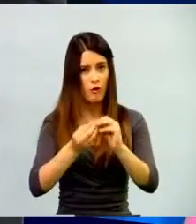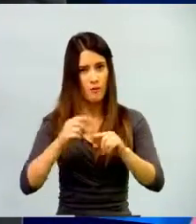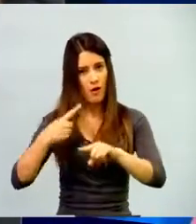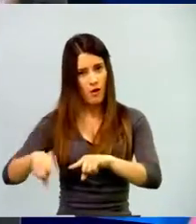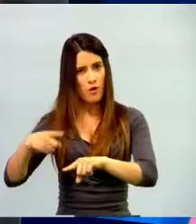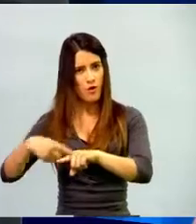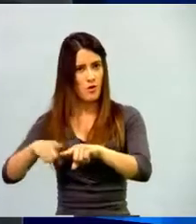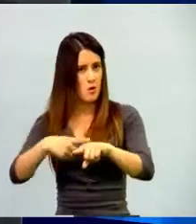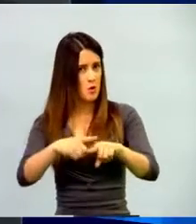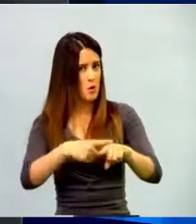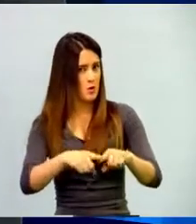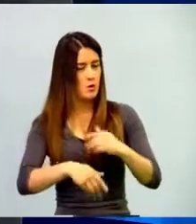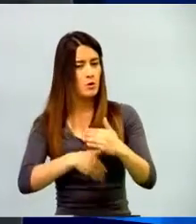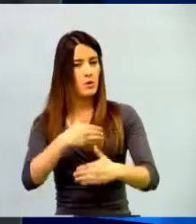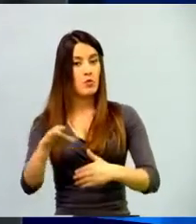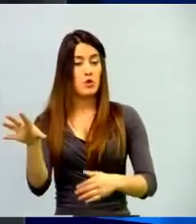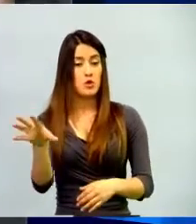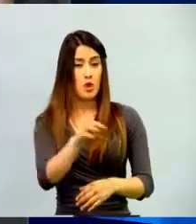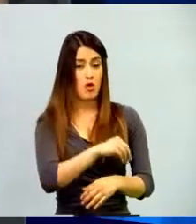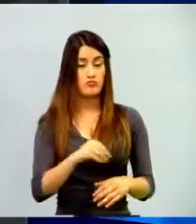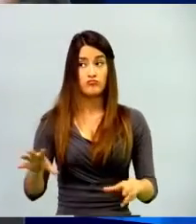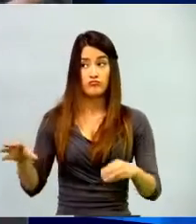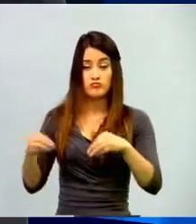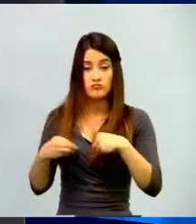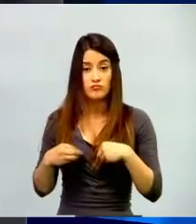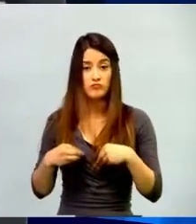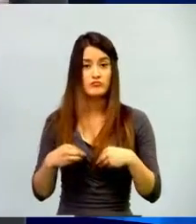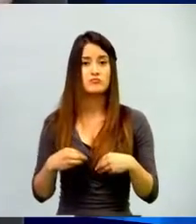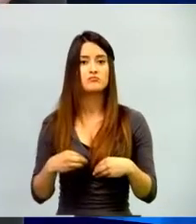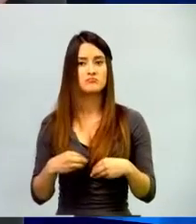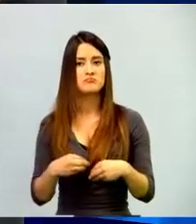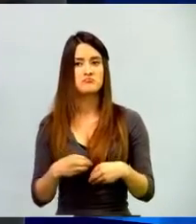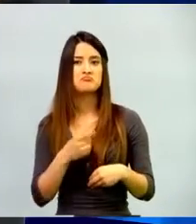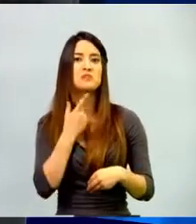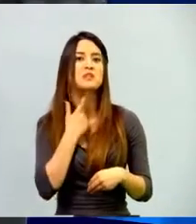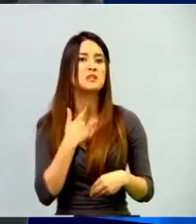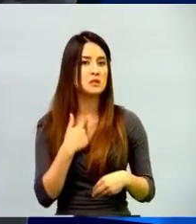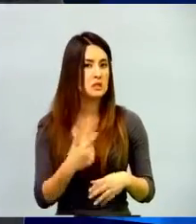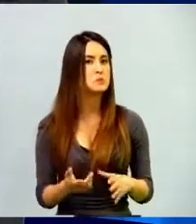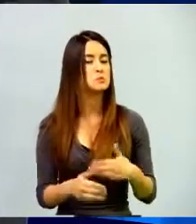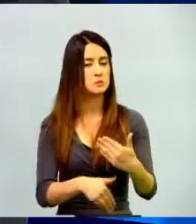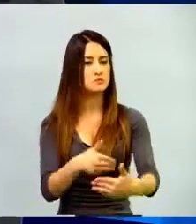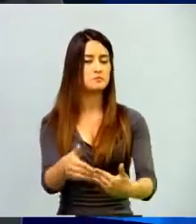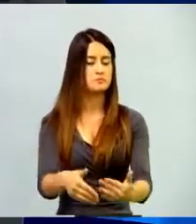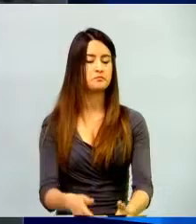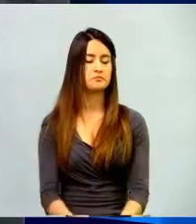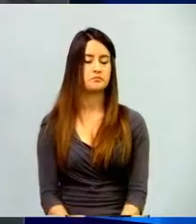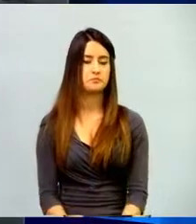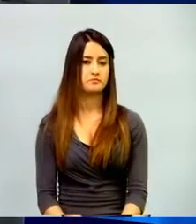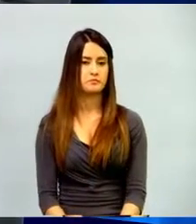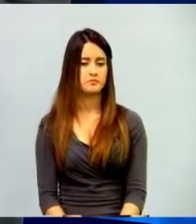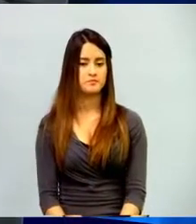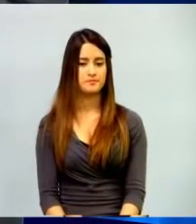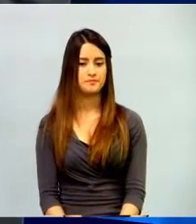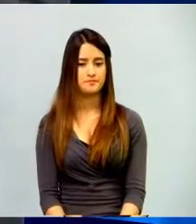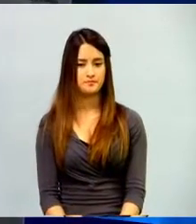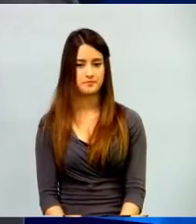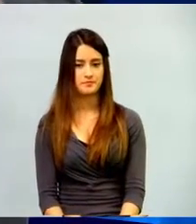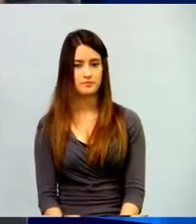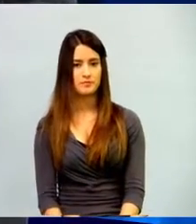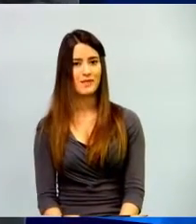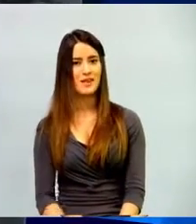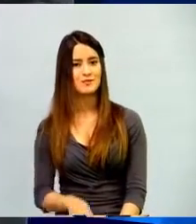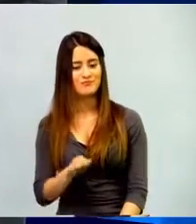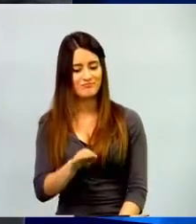va a ver que funciona, que funciona y los estudiantes les gusta. Entonces, pues, pasito a